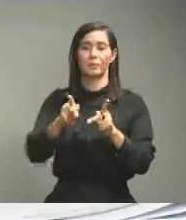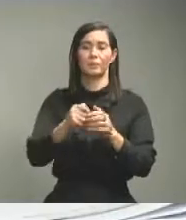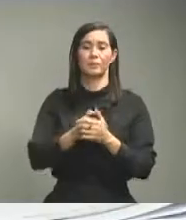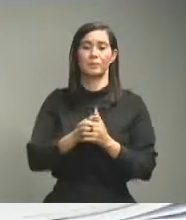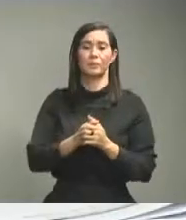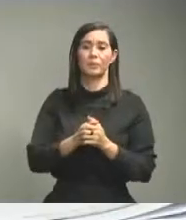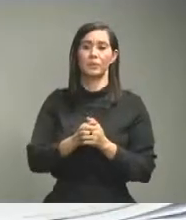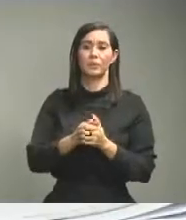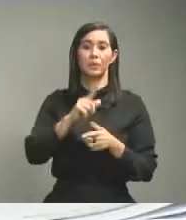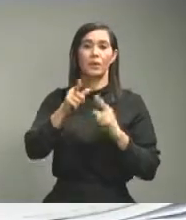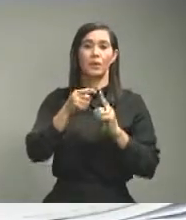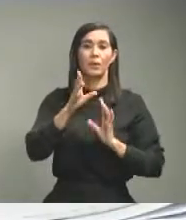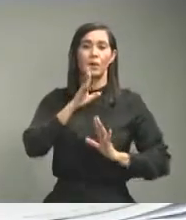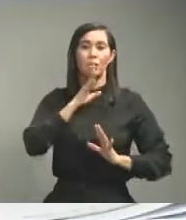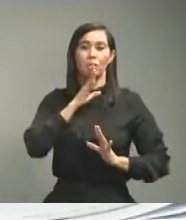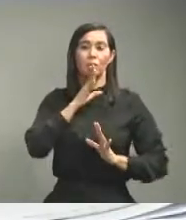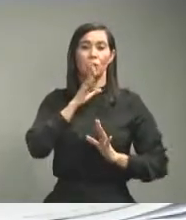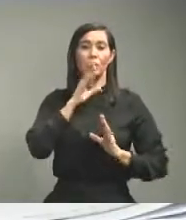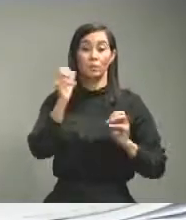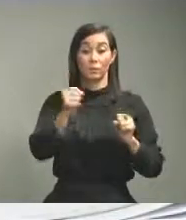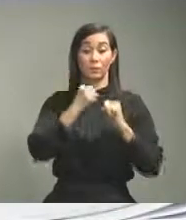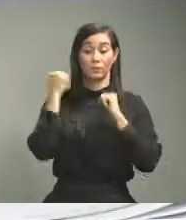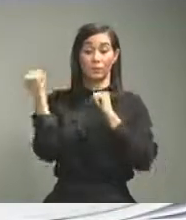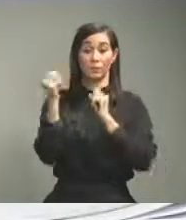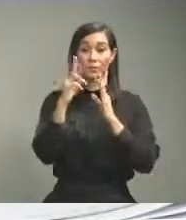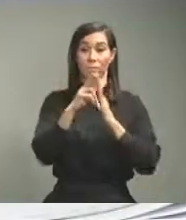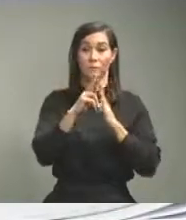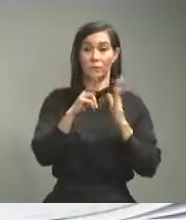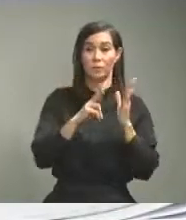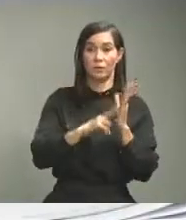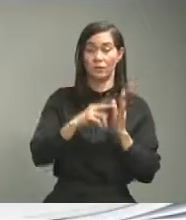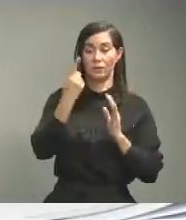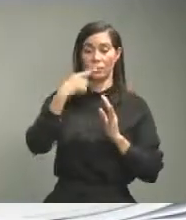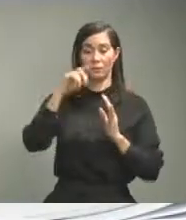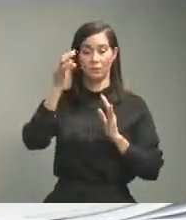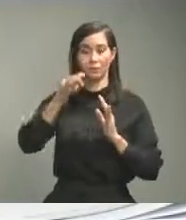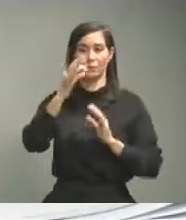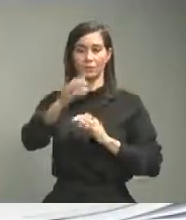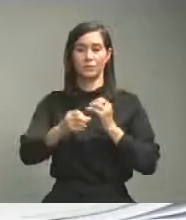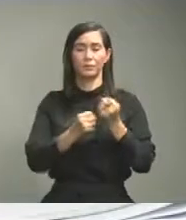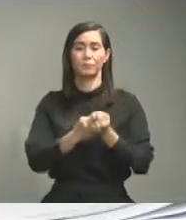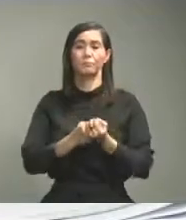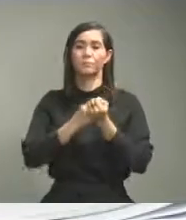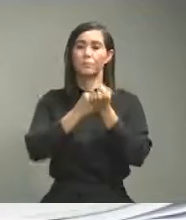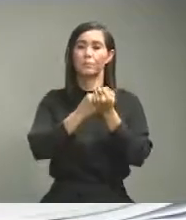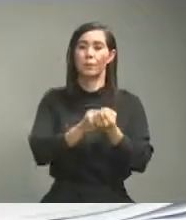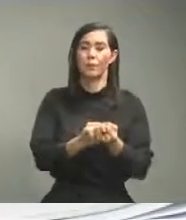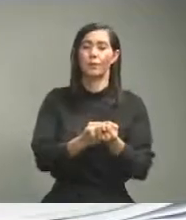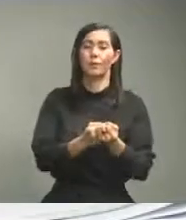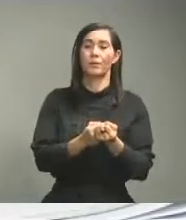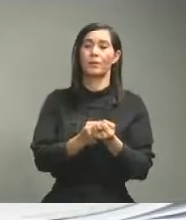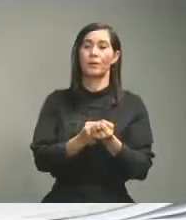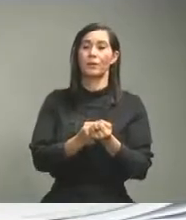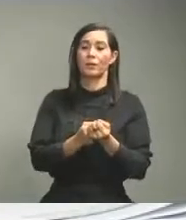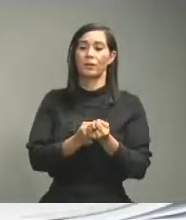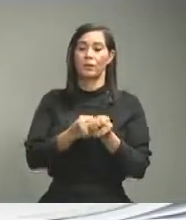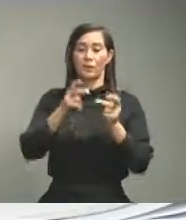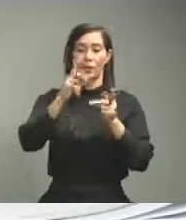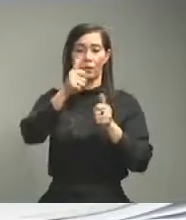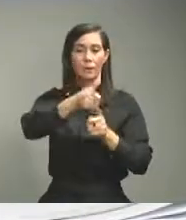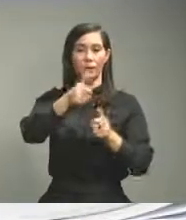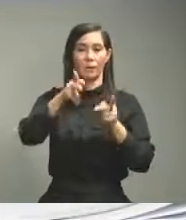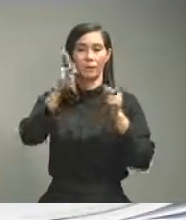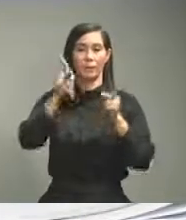cuando hablo de endurecer medidas es precisamente para inducir a la población